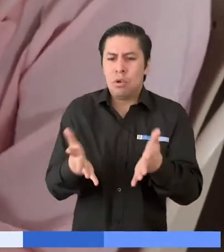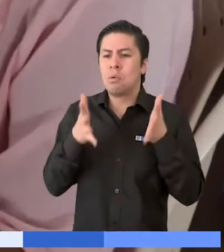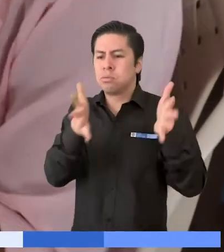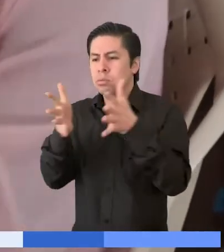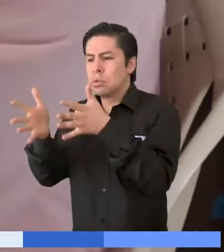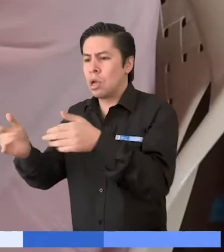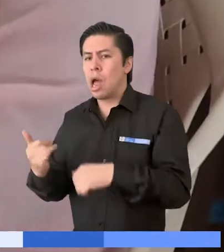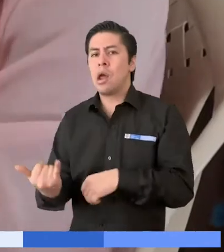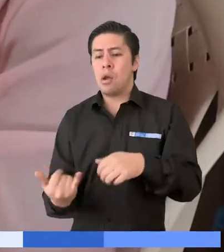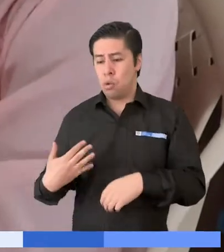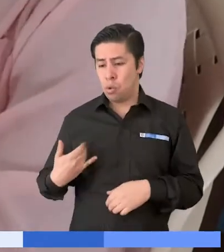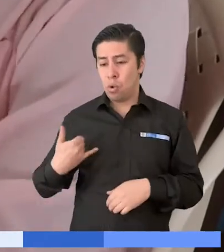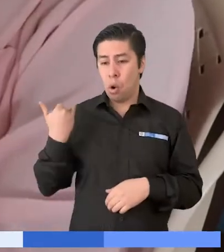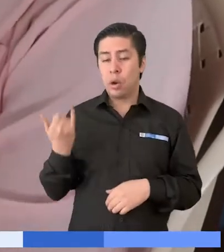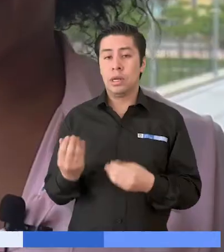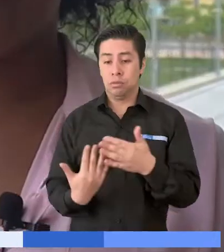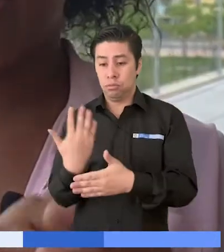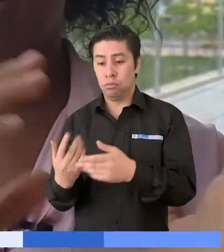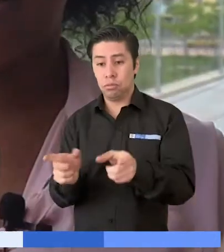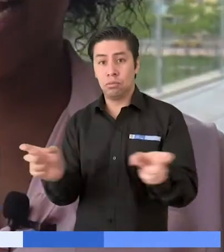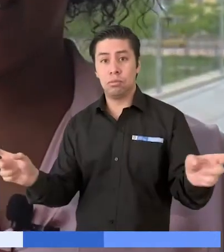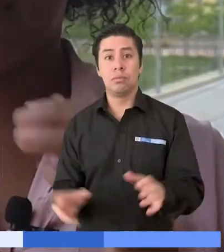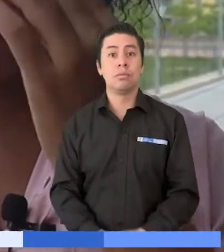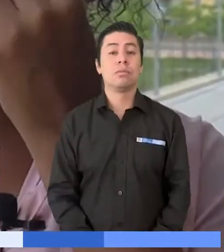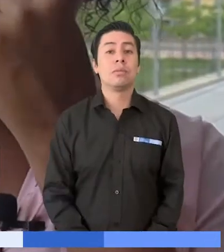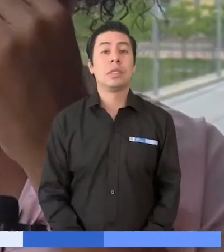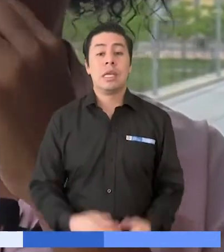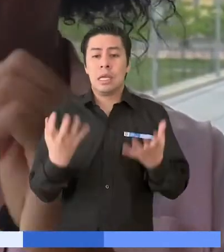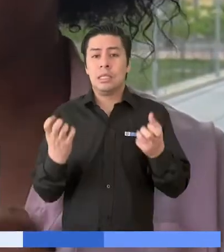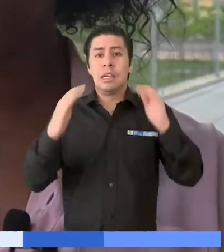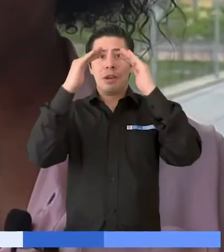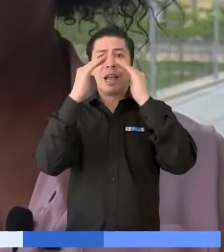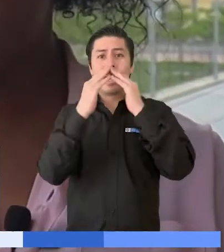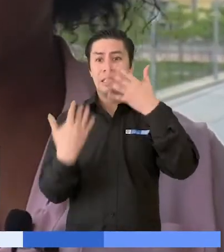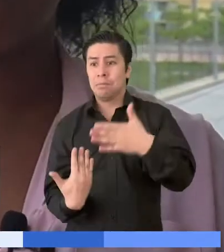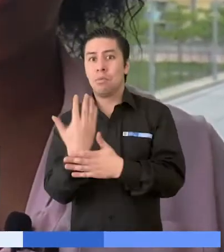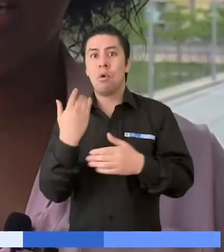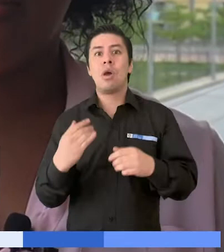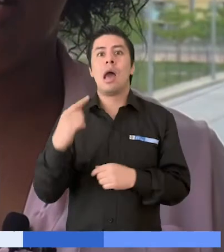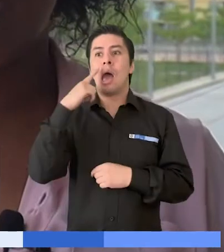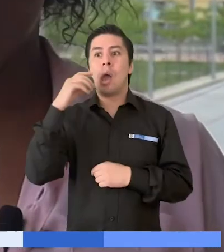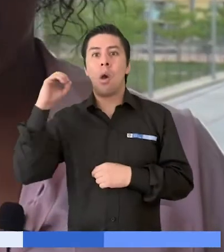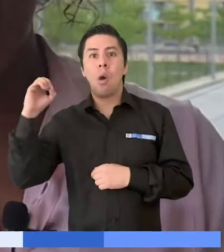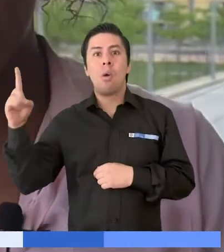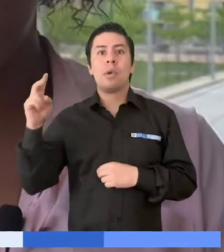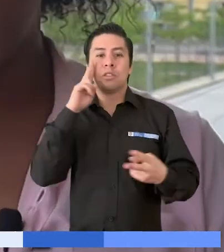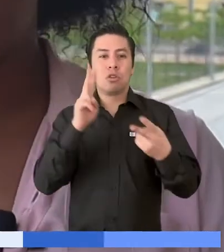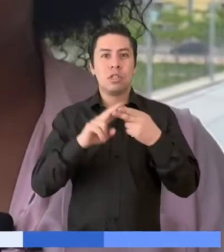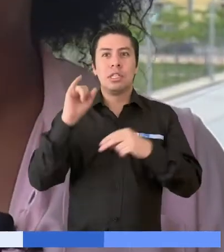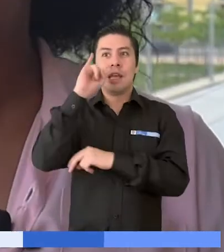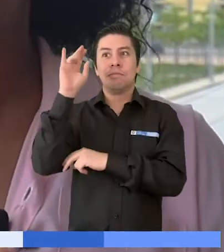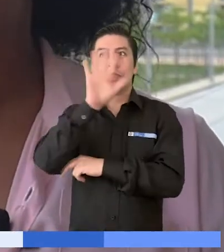nuevas generaciones. Quisiera tener una casa de modas grande, masculina, conocida a nivel nacional e